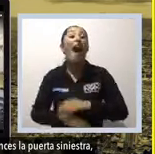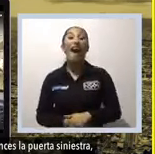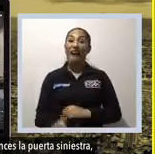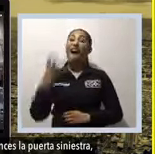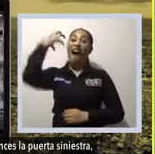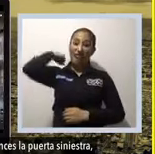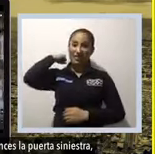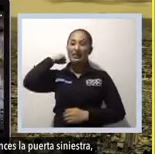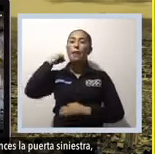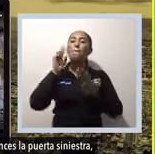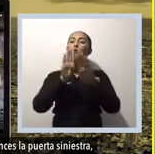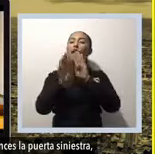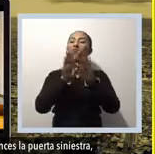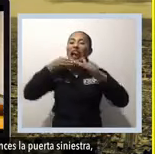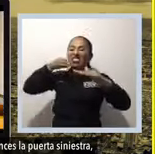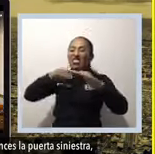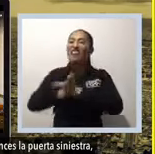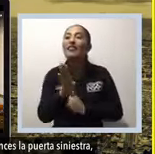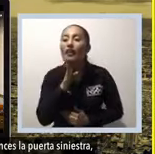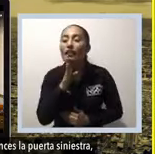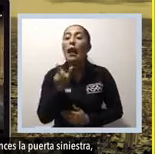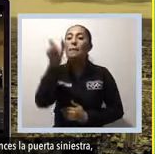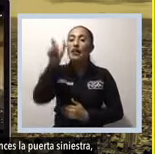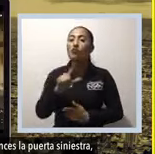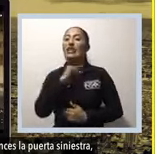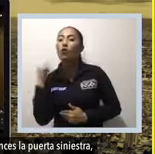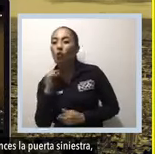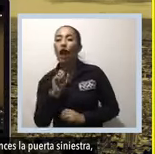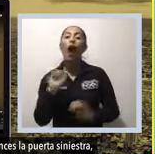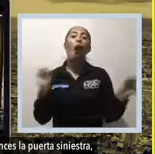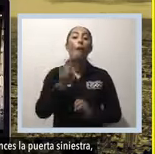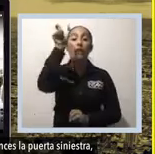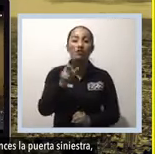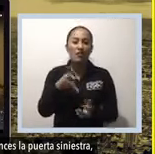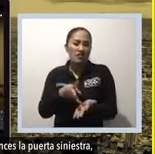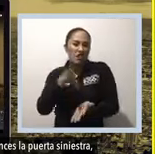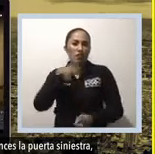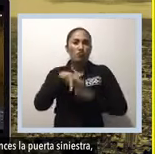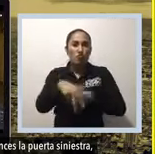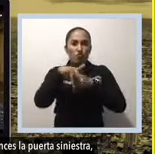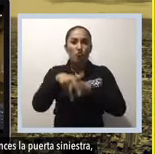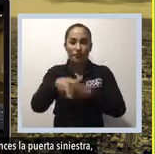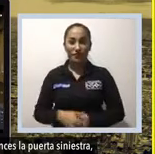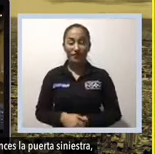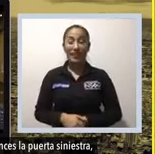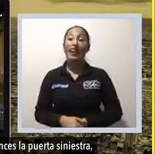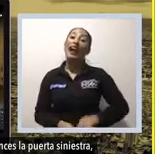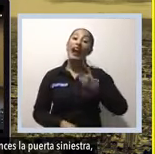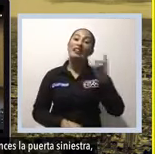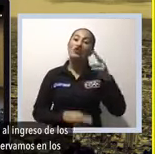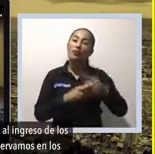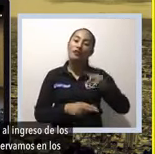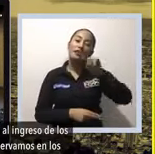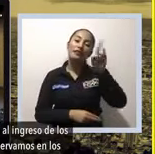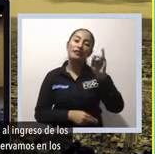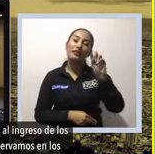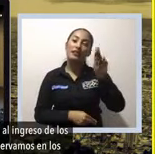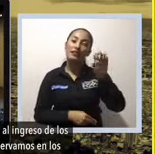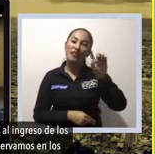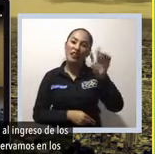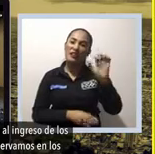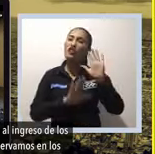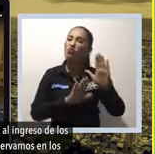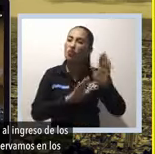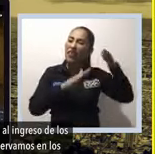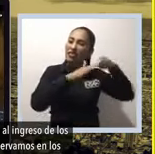puerta izquierda, llamada en ese entonces la puerta siniestra, correspondía al ingreso de las mujeres. La puerta derecha, llamada en ese